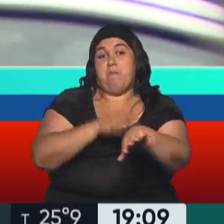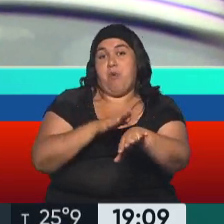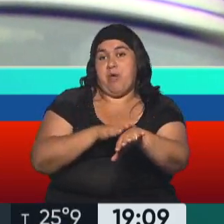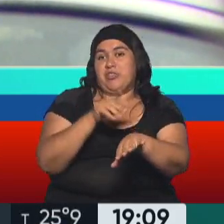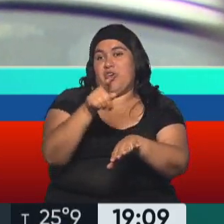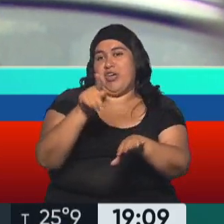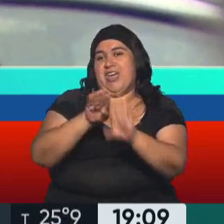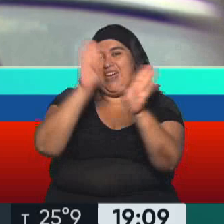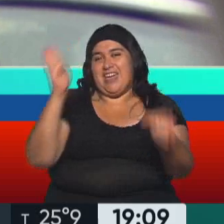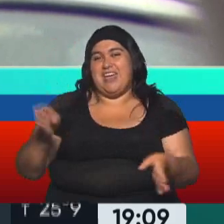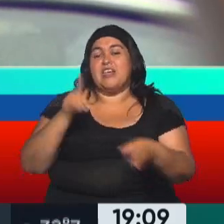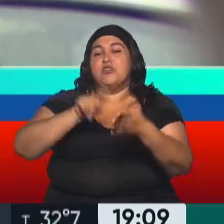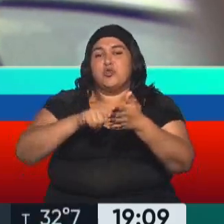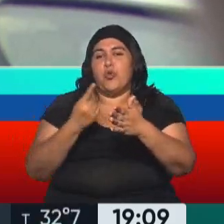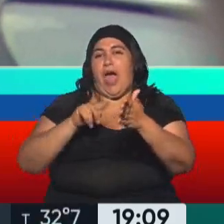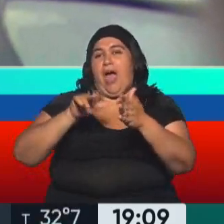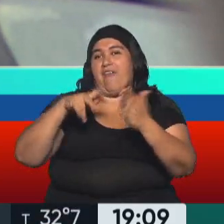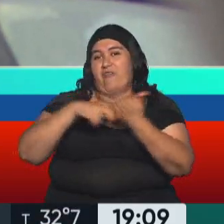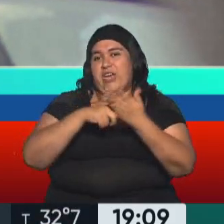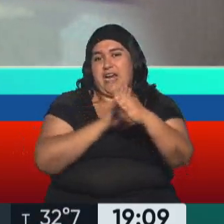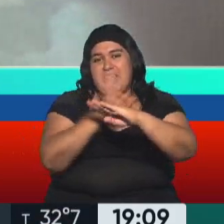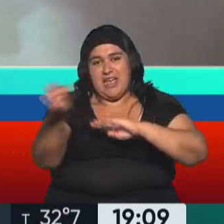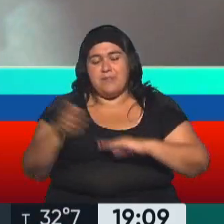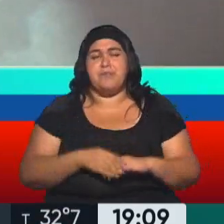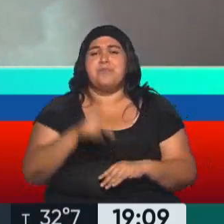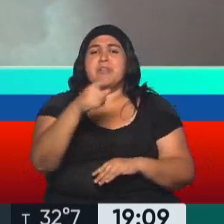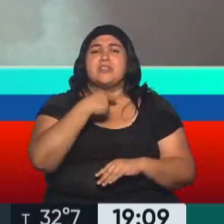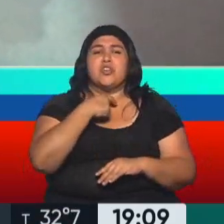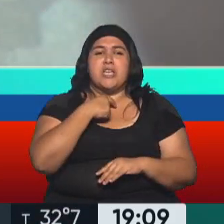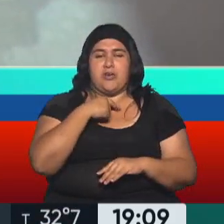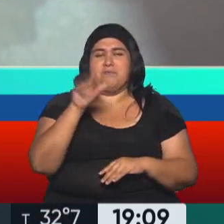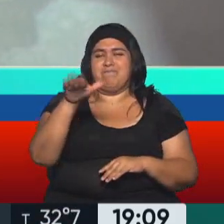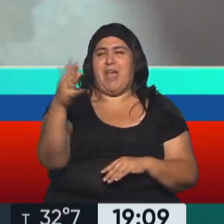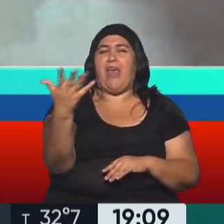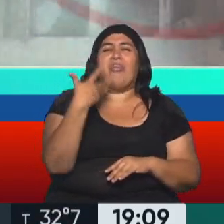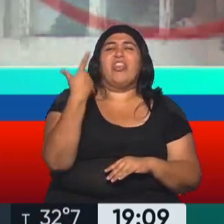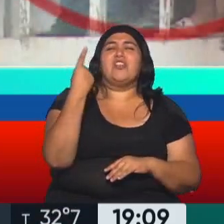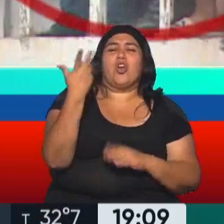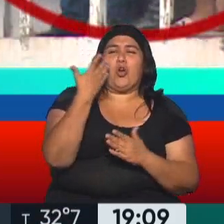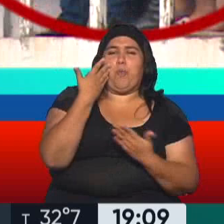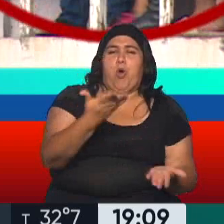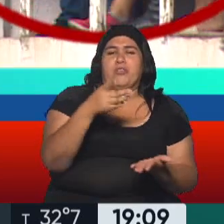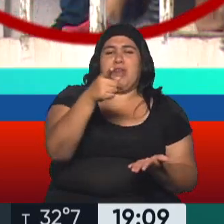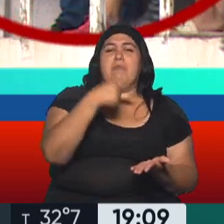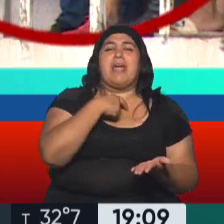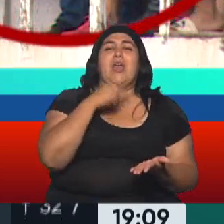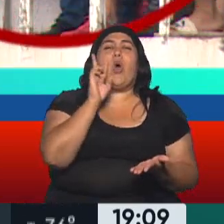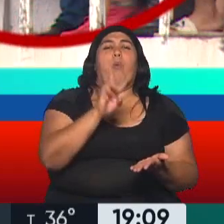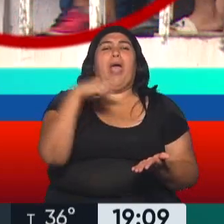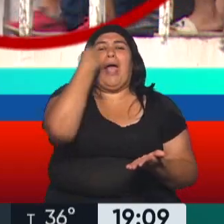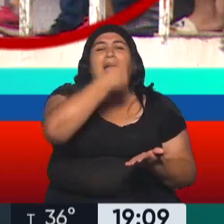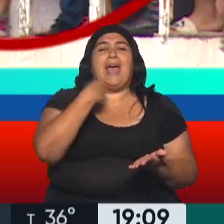de Buenos Aires a la fiscalía. Pero yo quiero regresar, vení, dile y mostrame, yo quiero ver la carita de